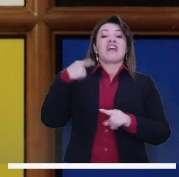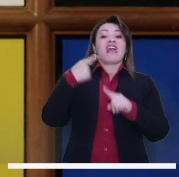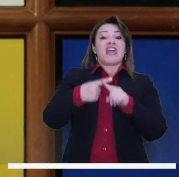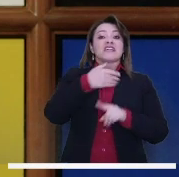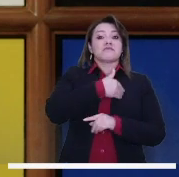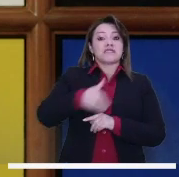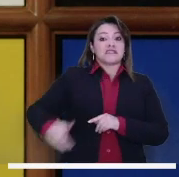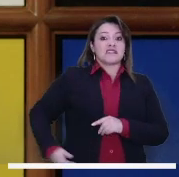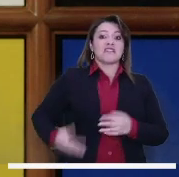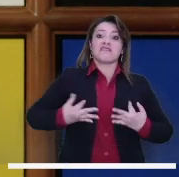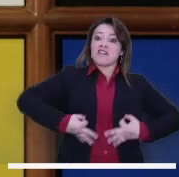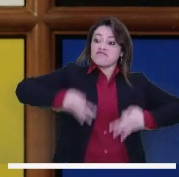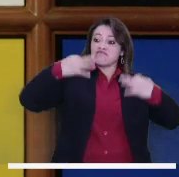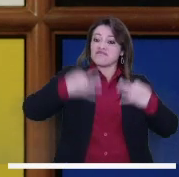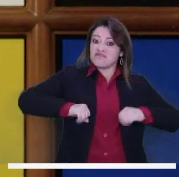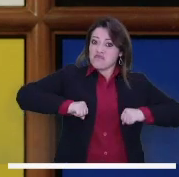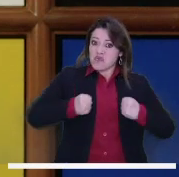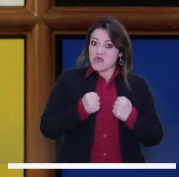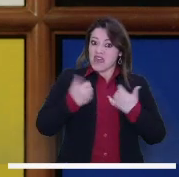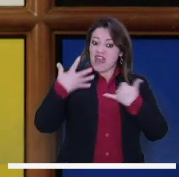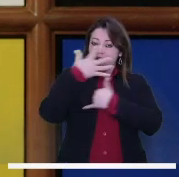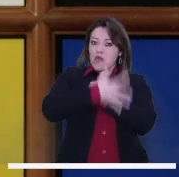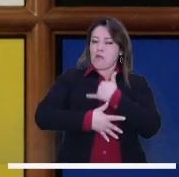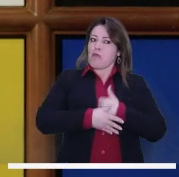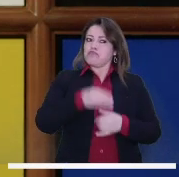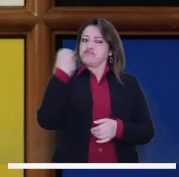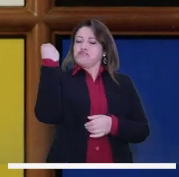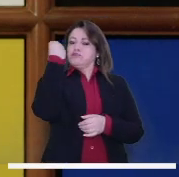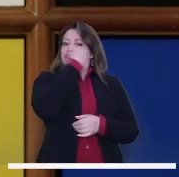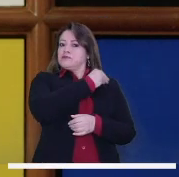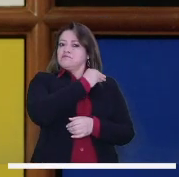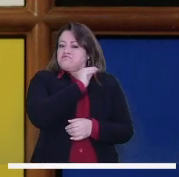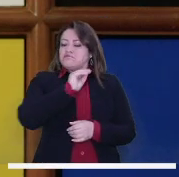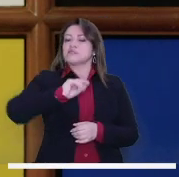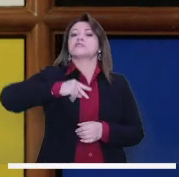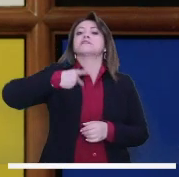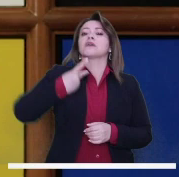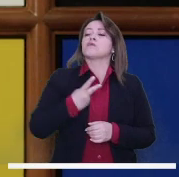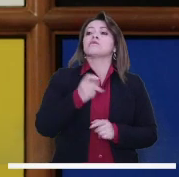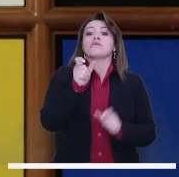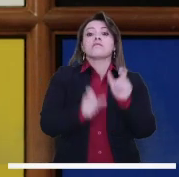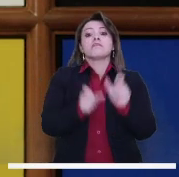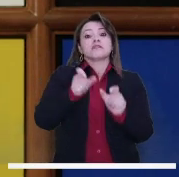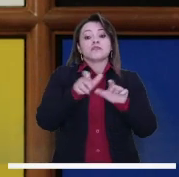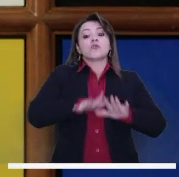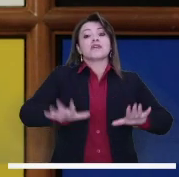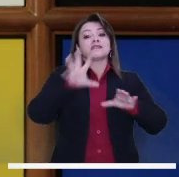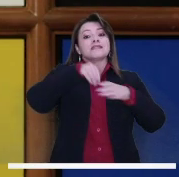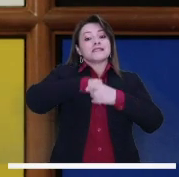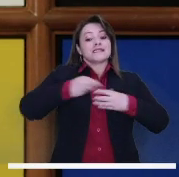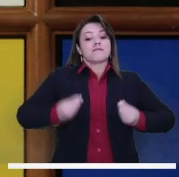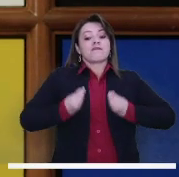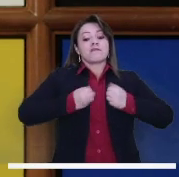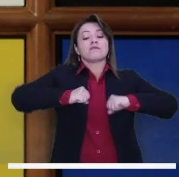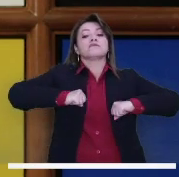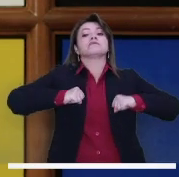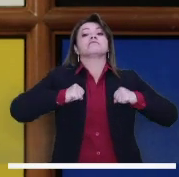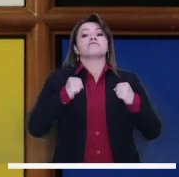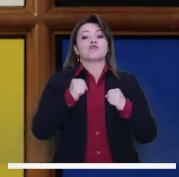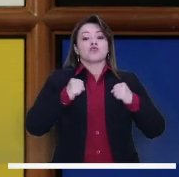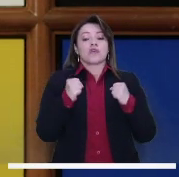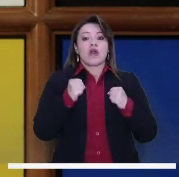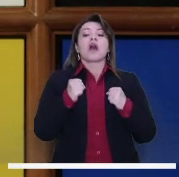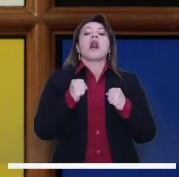es ejemplo de nada, ni para Colombia ni para Bogotá. Segundo, lo que nosotros tenemos que ver como colombianos y hoy como bogotanos,